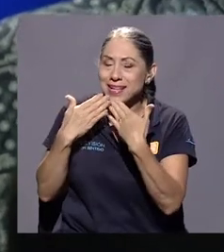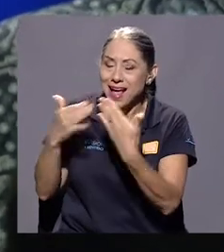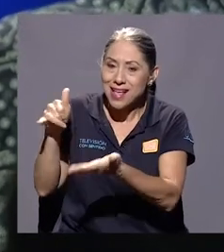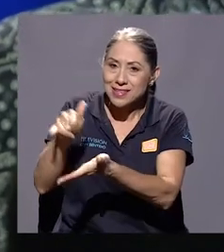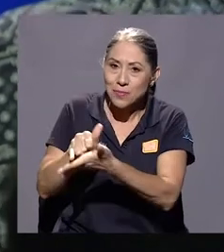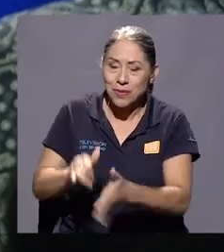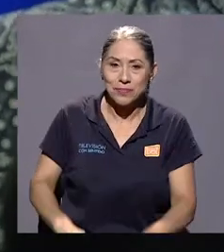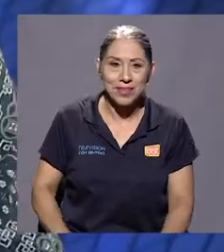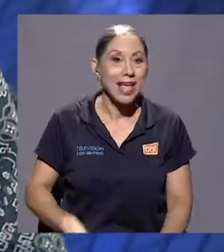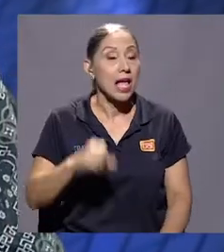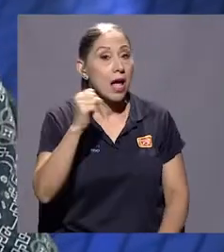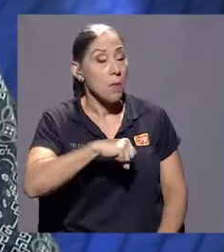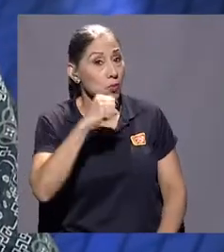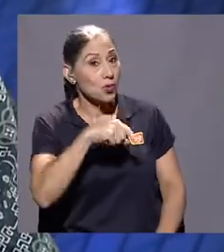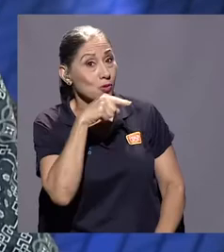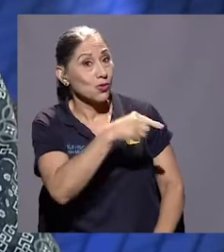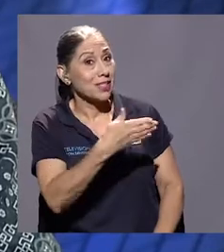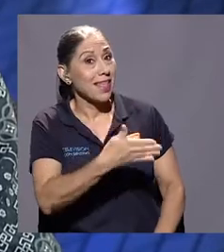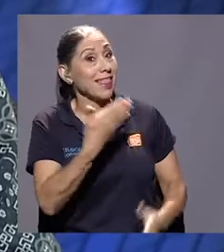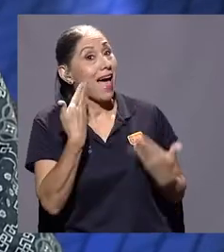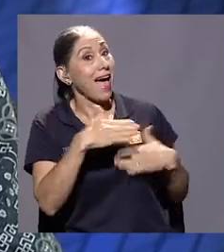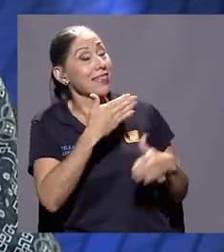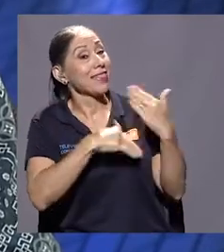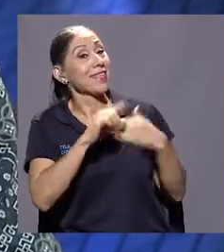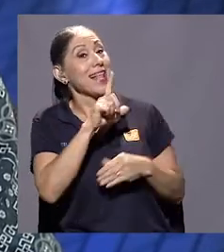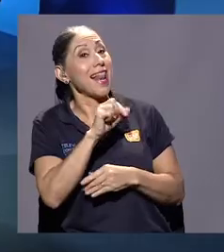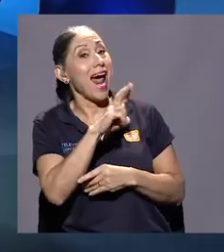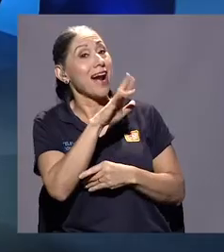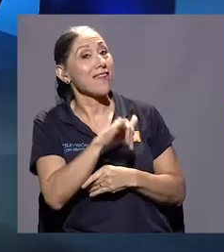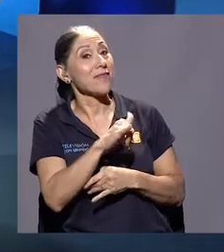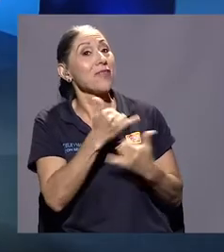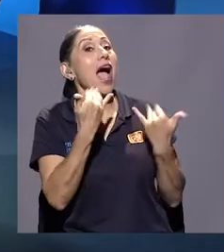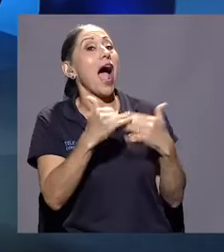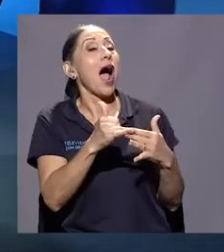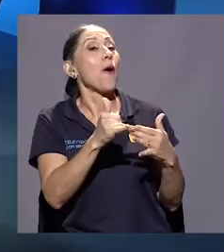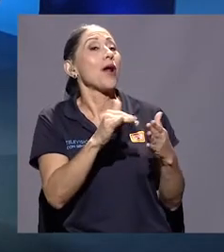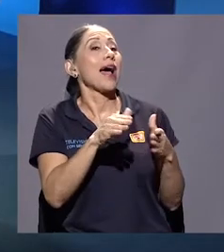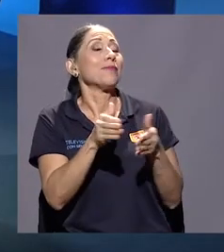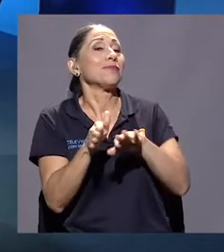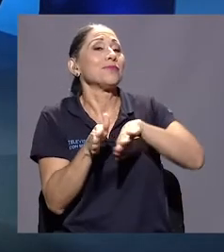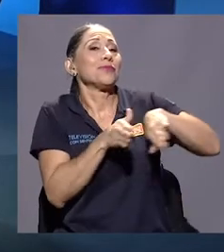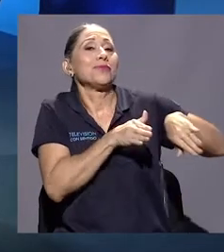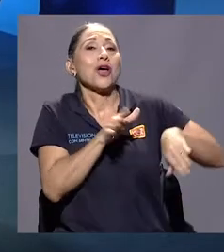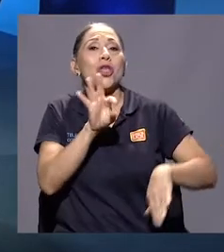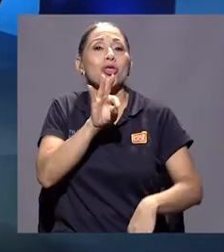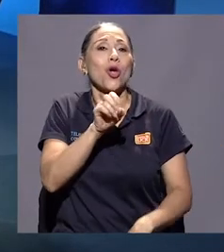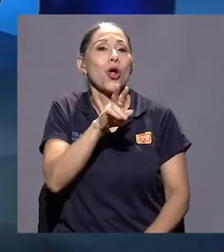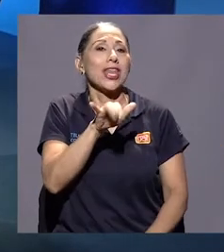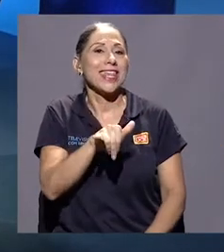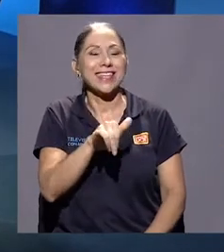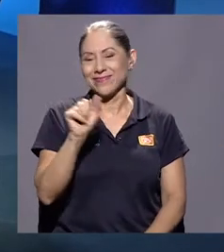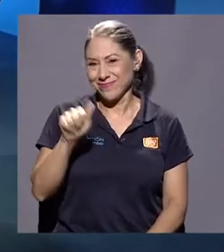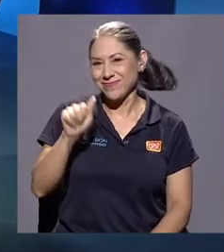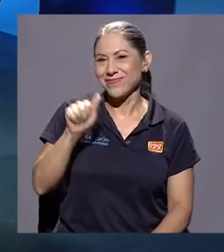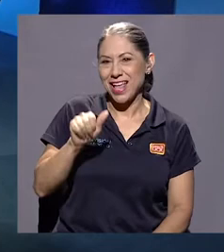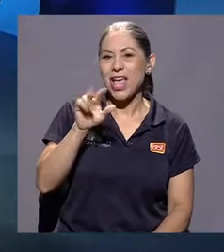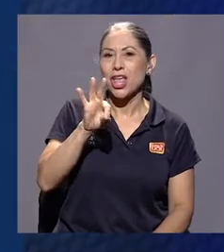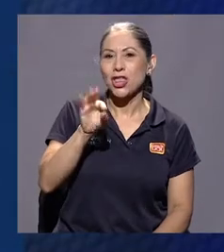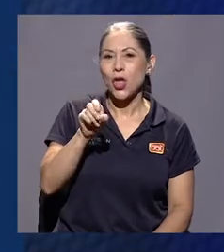muchas gracias por eso. Sí, pasaste de ser Larry a ser Tony. A ser Tony Martínez. Se hizo muy interesante porque,